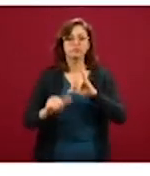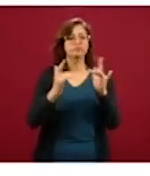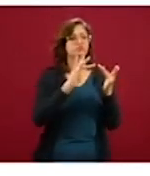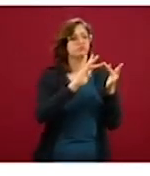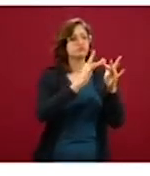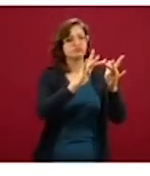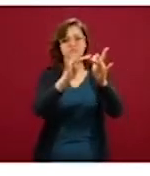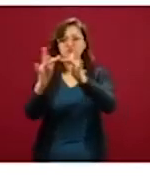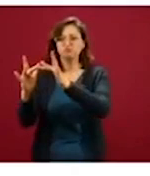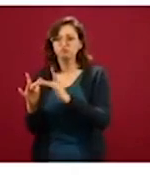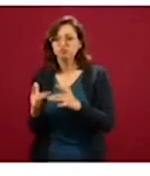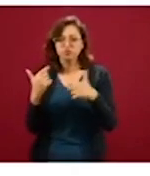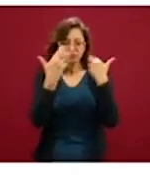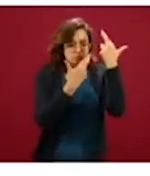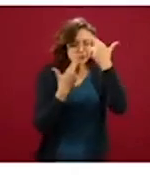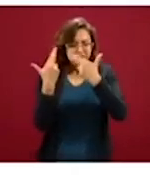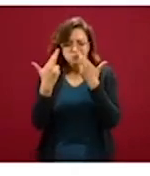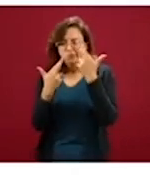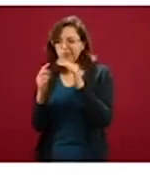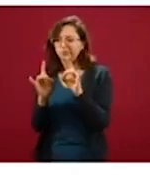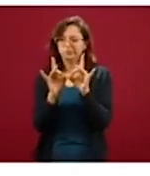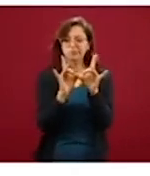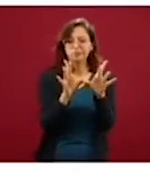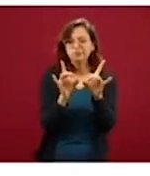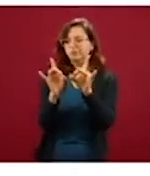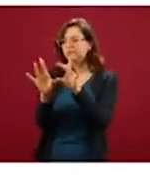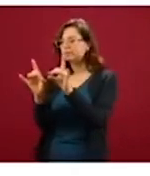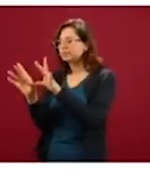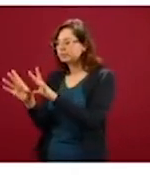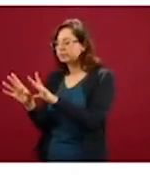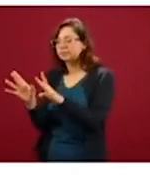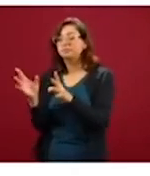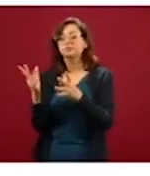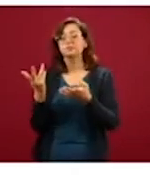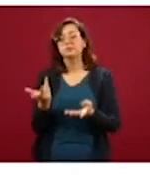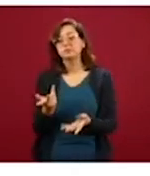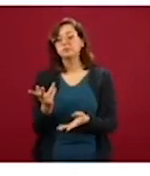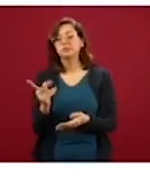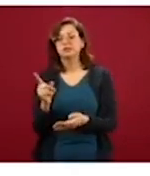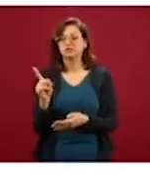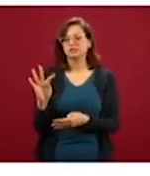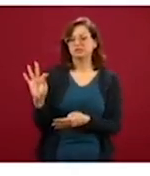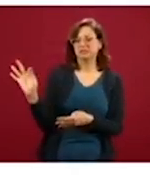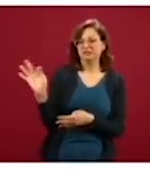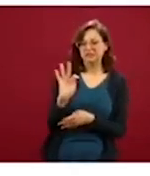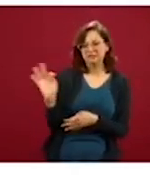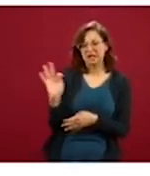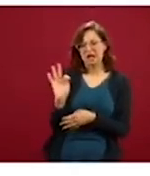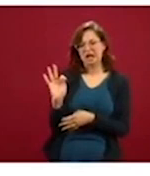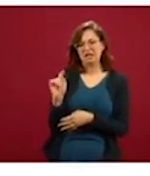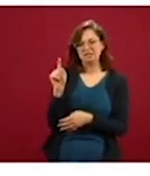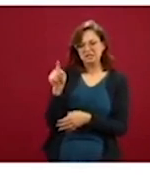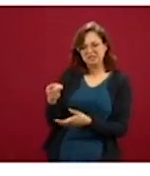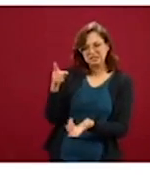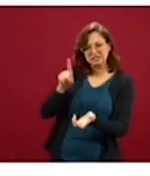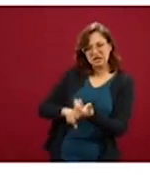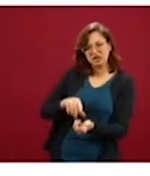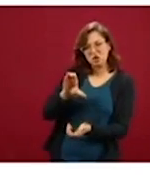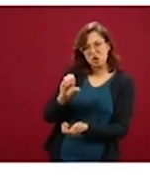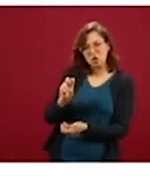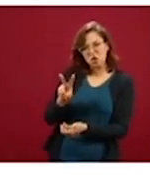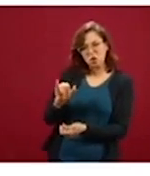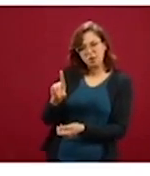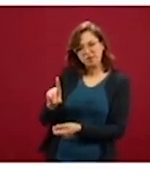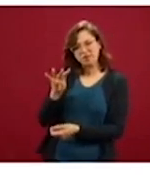pública y casos que no llegan primariamente por ser sospechosos de coronavirus, sino de otras infecciones